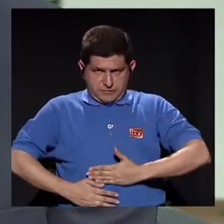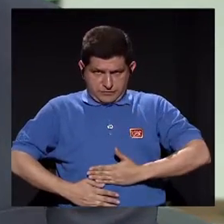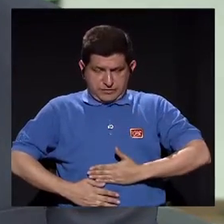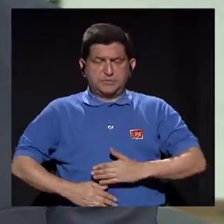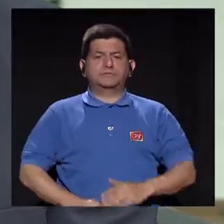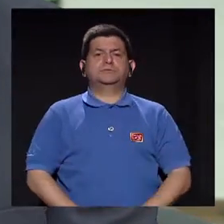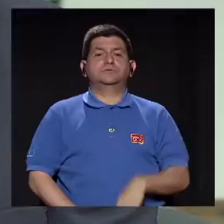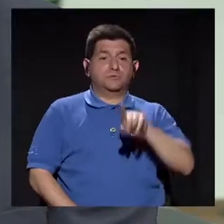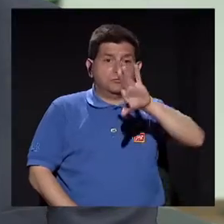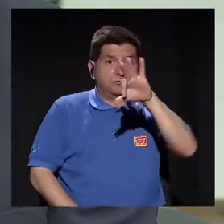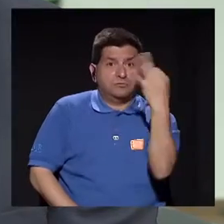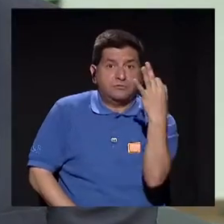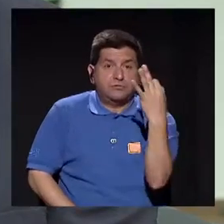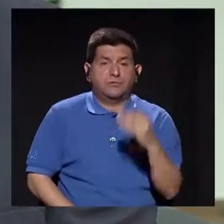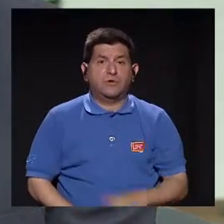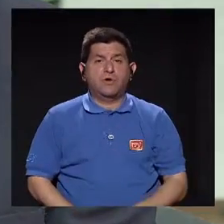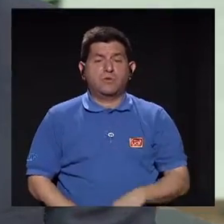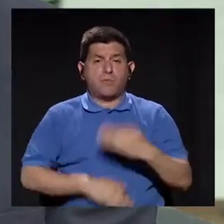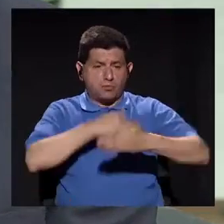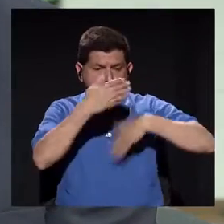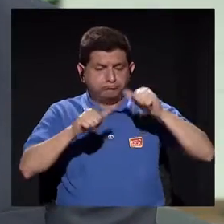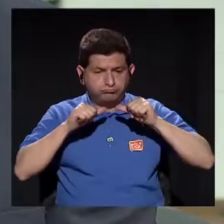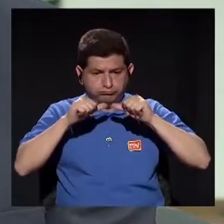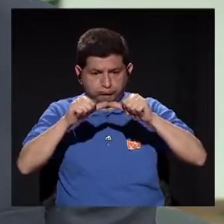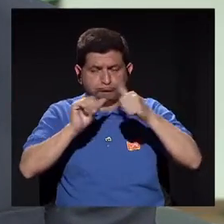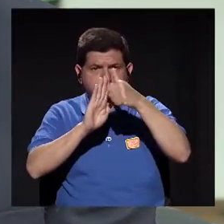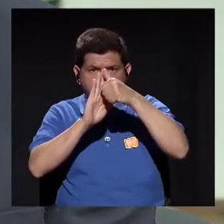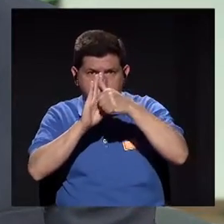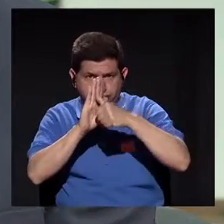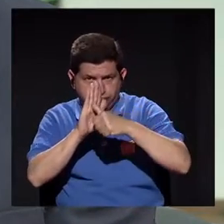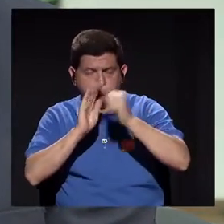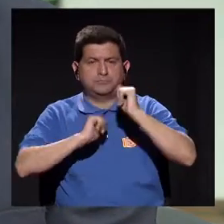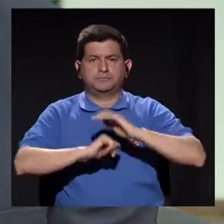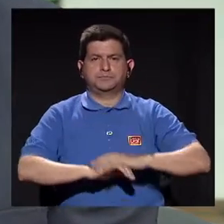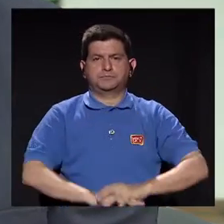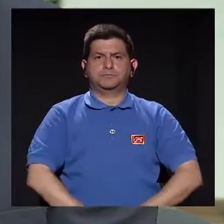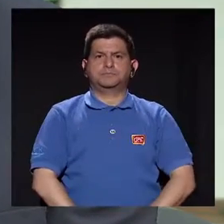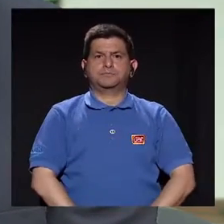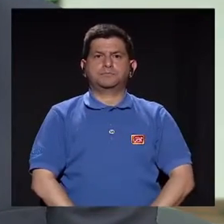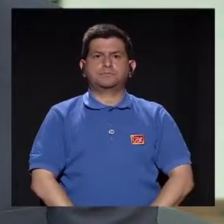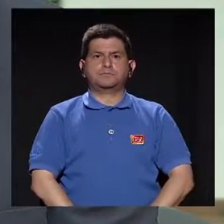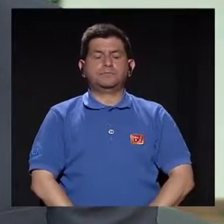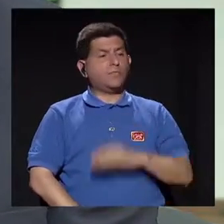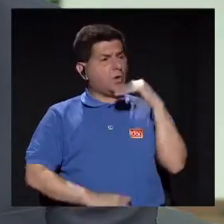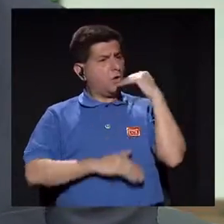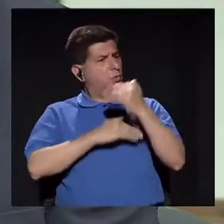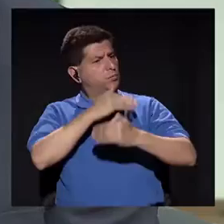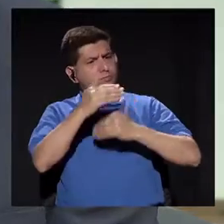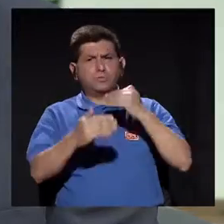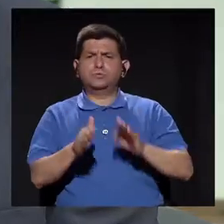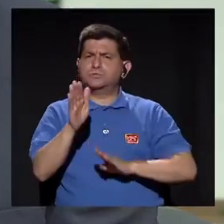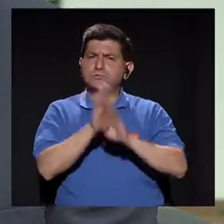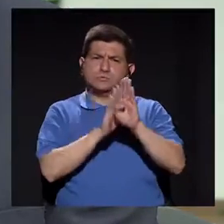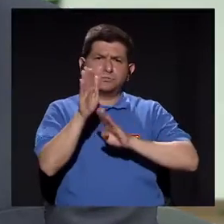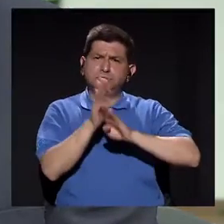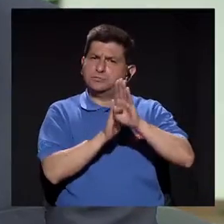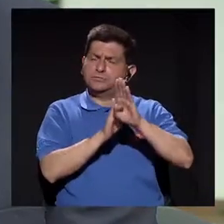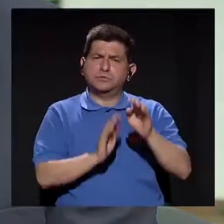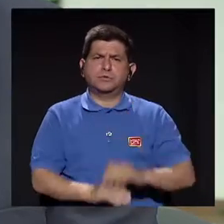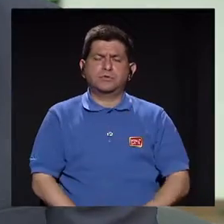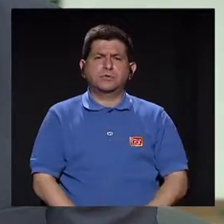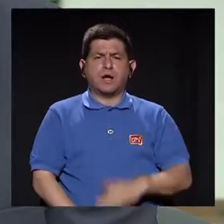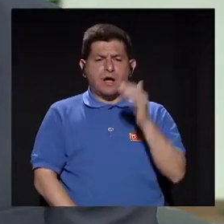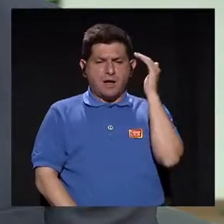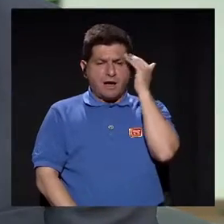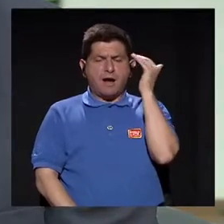cavidad abdominal y de esa forma hacer estos procedimientos quirúrgicos. Es un proceso que ha desarrollado